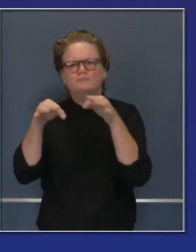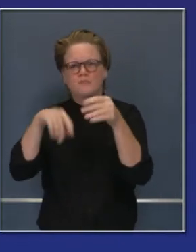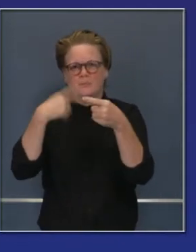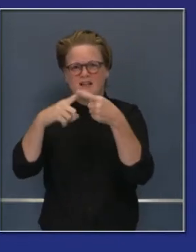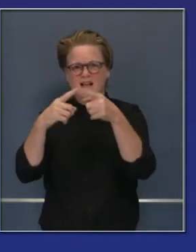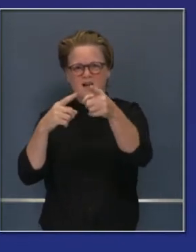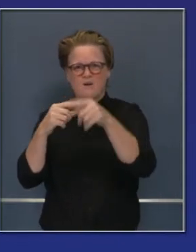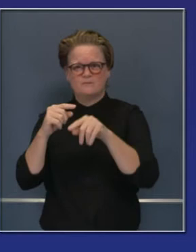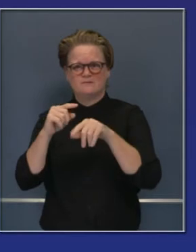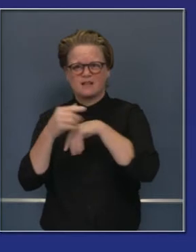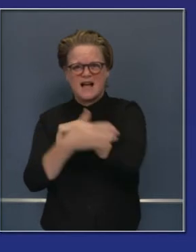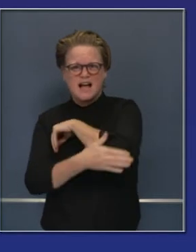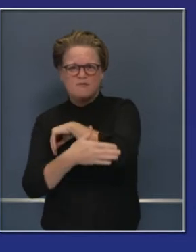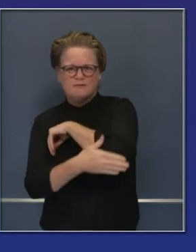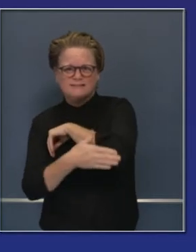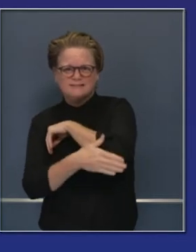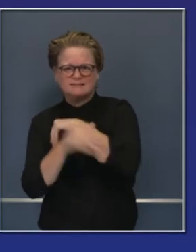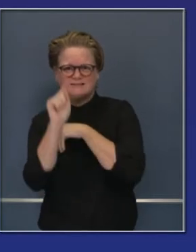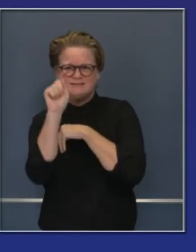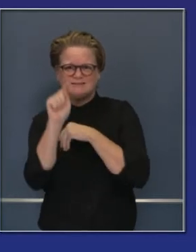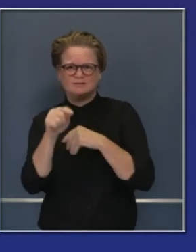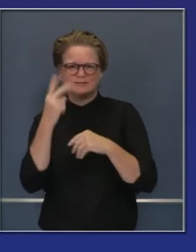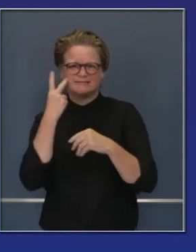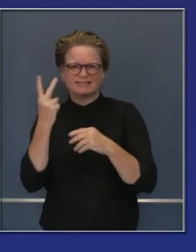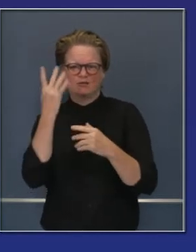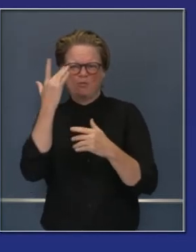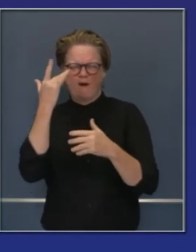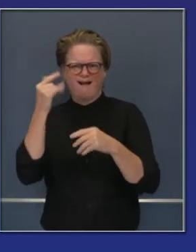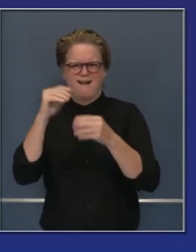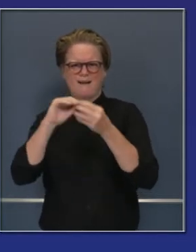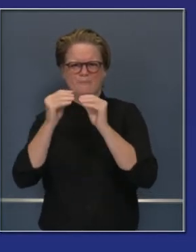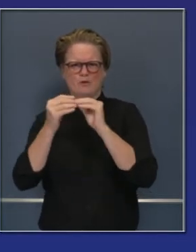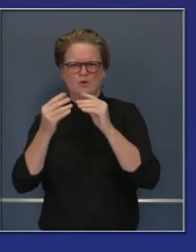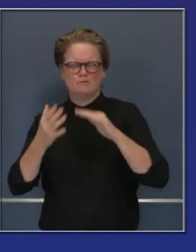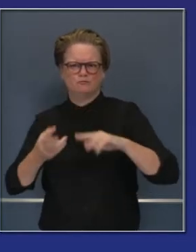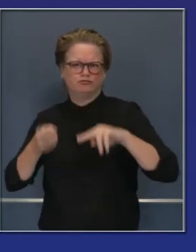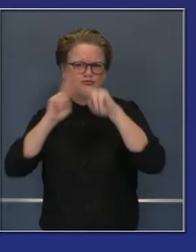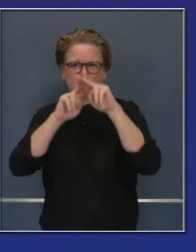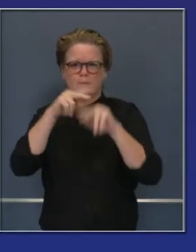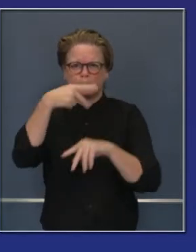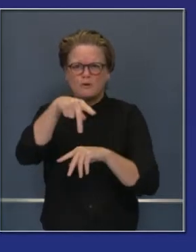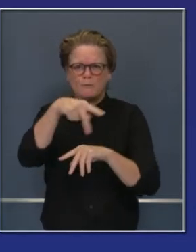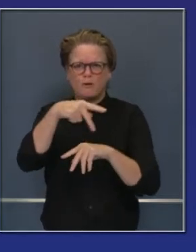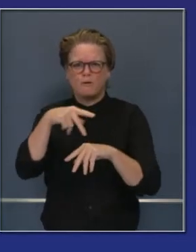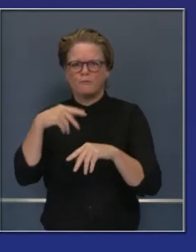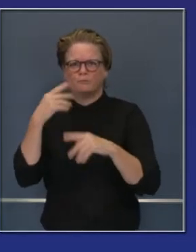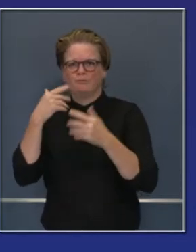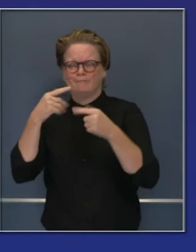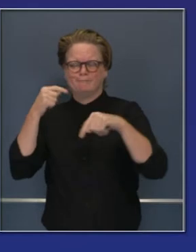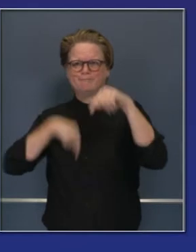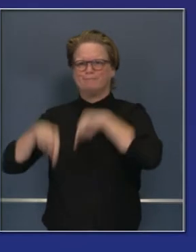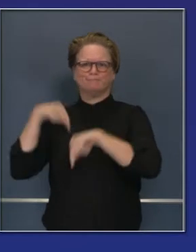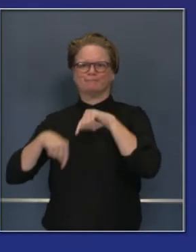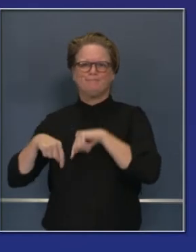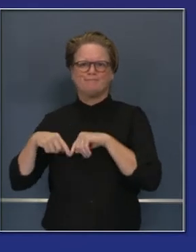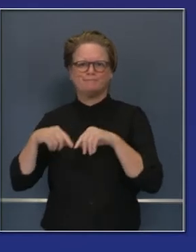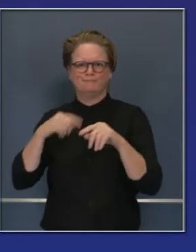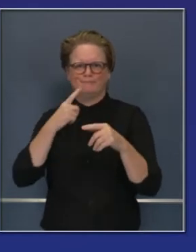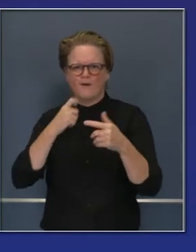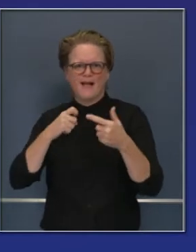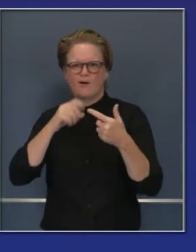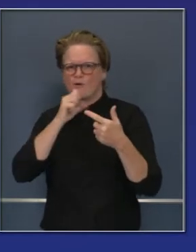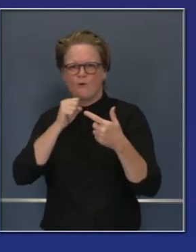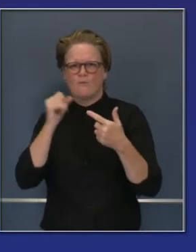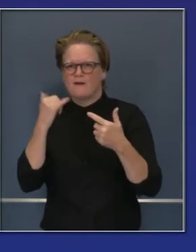movimiento en los condados y lo que ha estado pasando. Y luego yo les traeré la información de las últimas cifras en